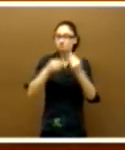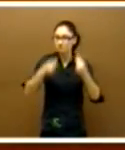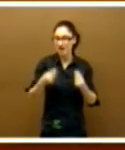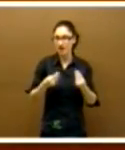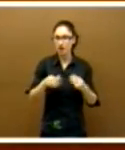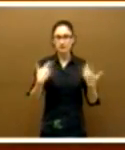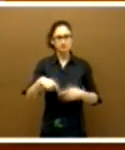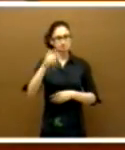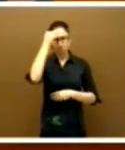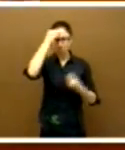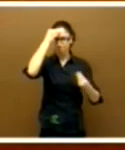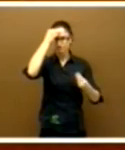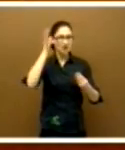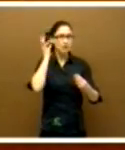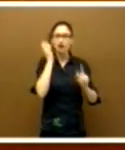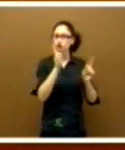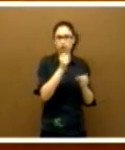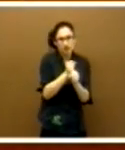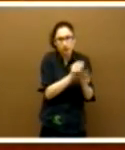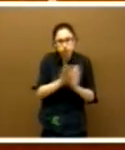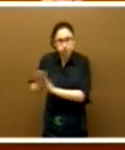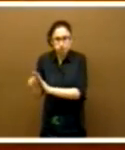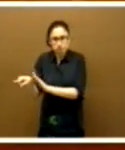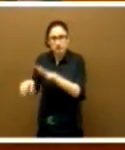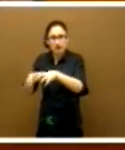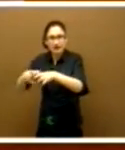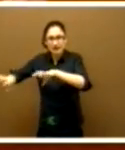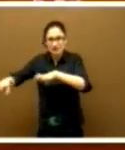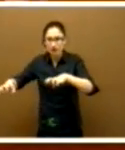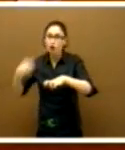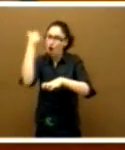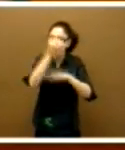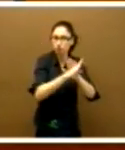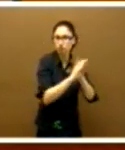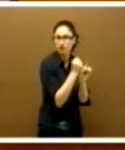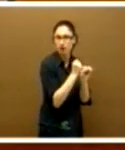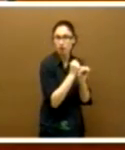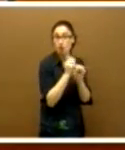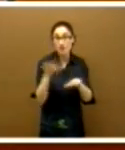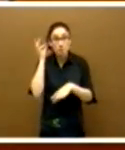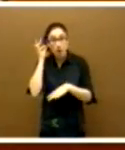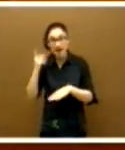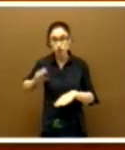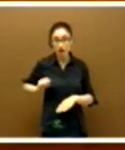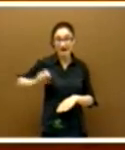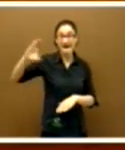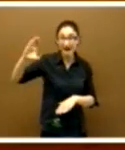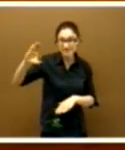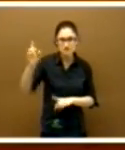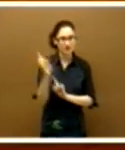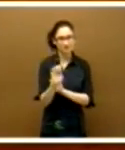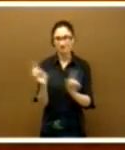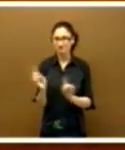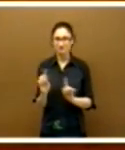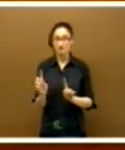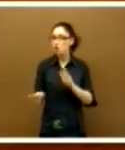que decidieron que volvieran a ser solo clasificadoras y ellos estibadores, pero no le subieron el sueldo a las mujeres, a pesar de